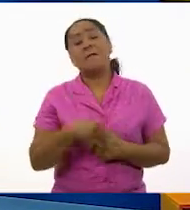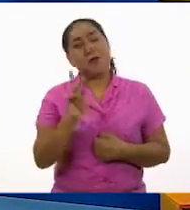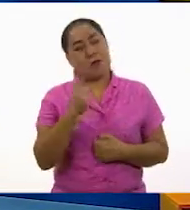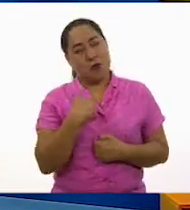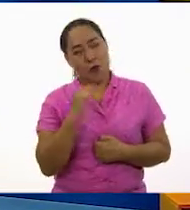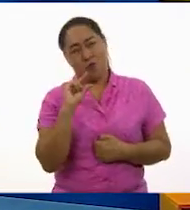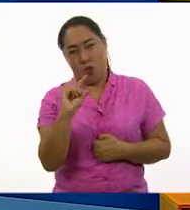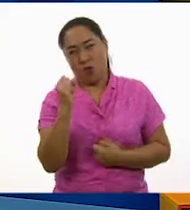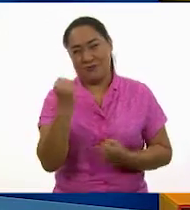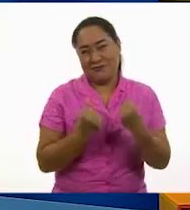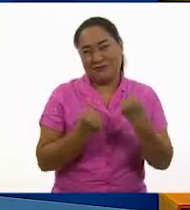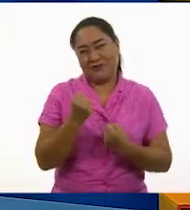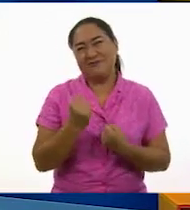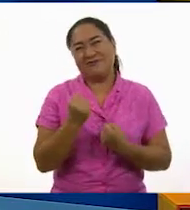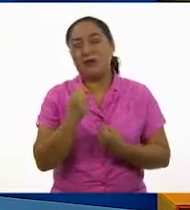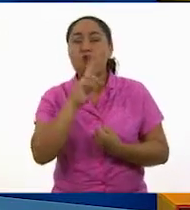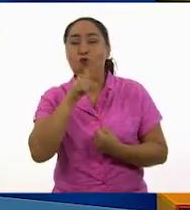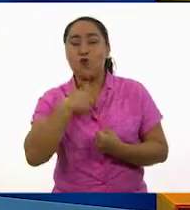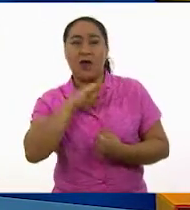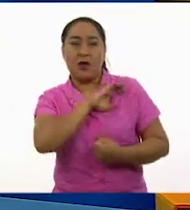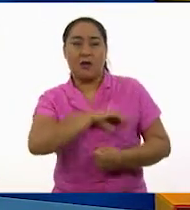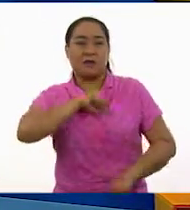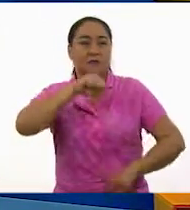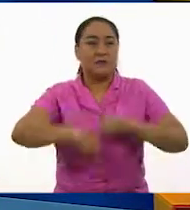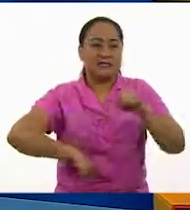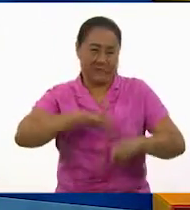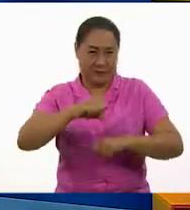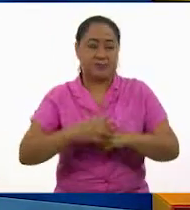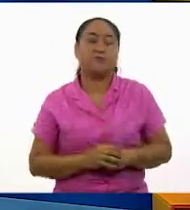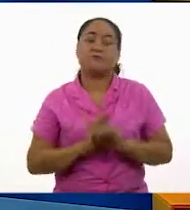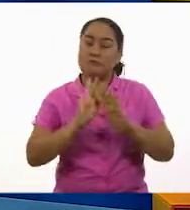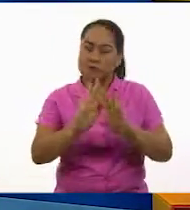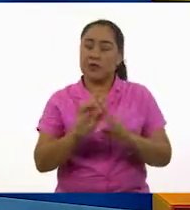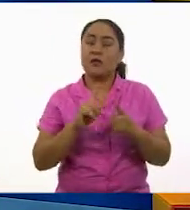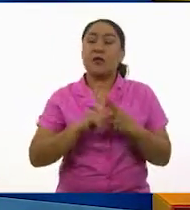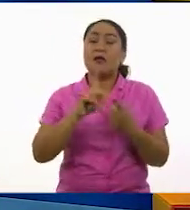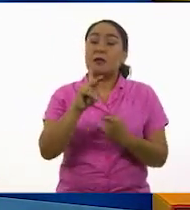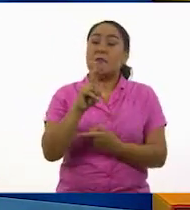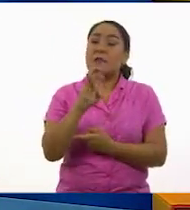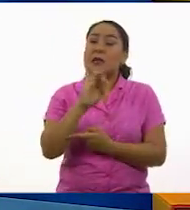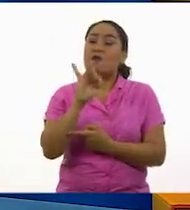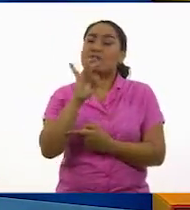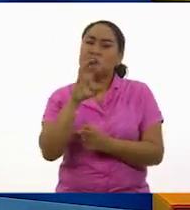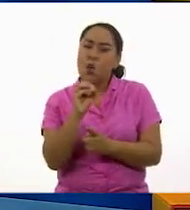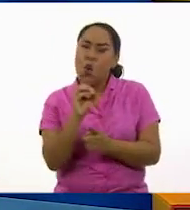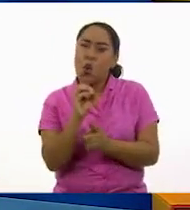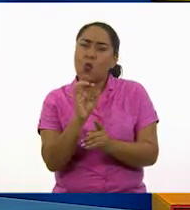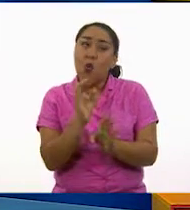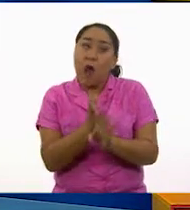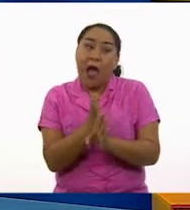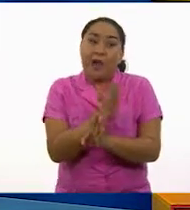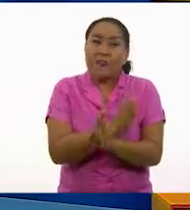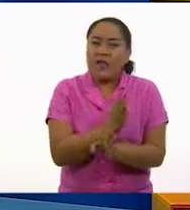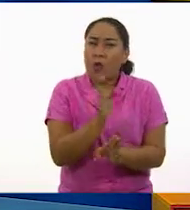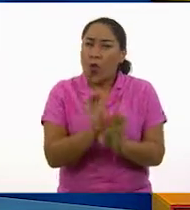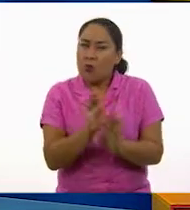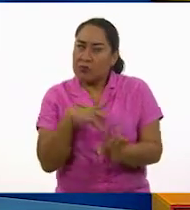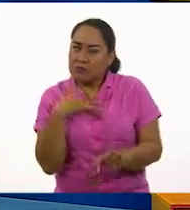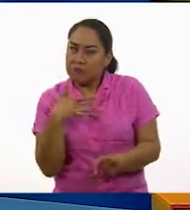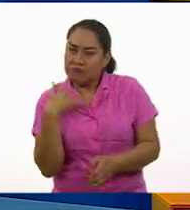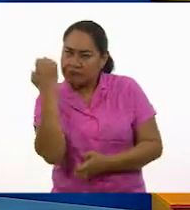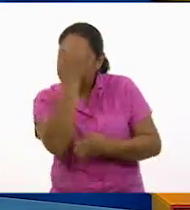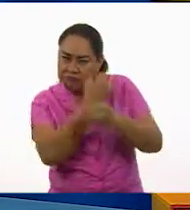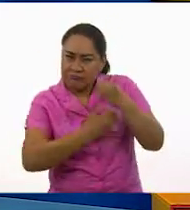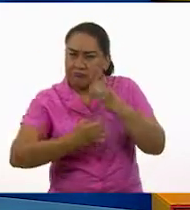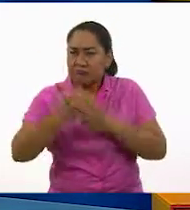hago porque prefiero la bicicleta. Pero un prejuicio es un juicio u opinión generalmente